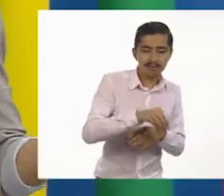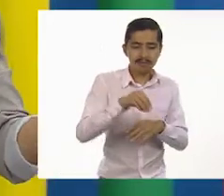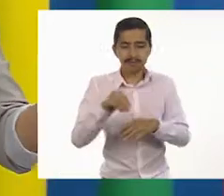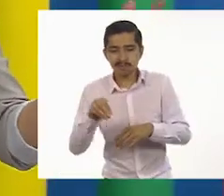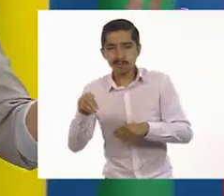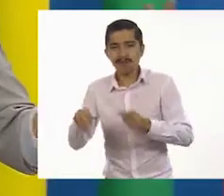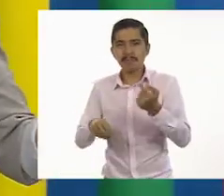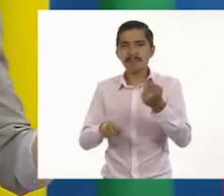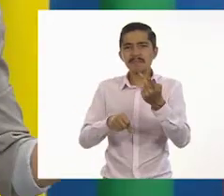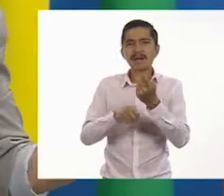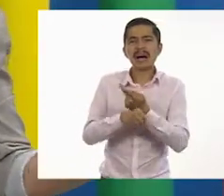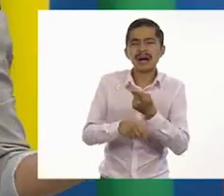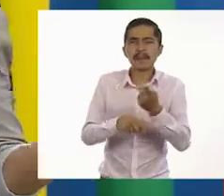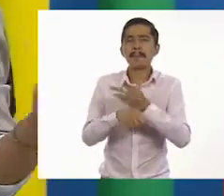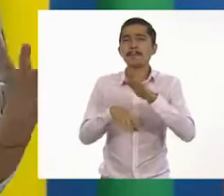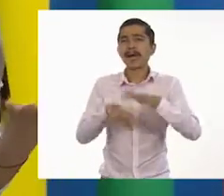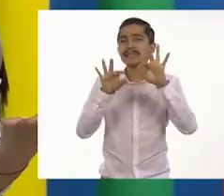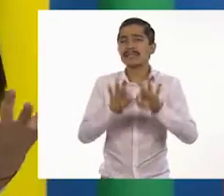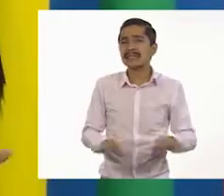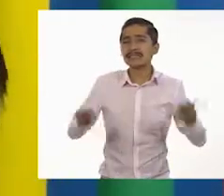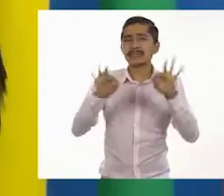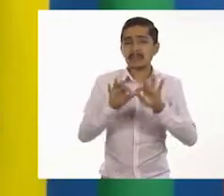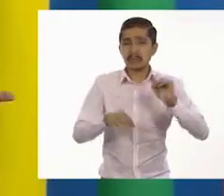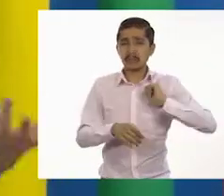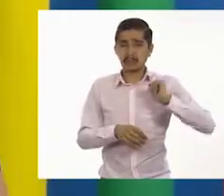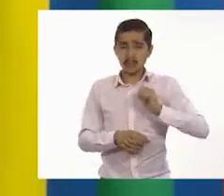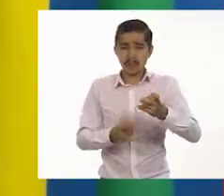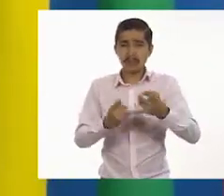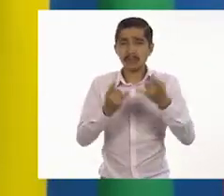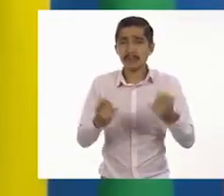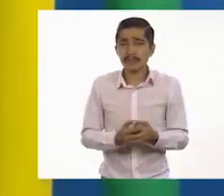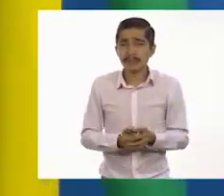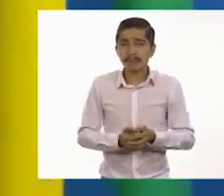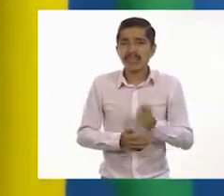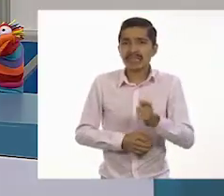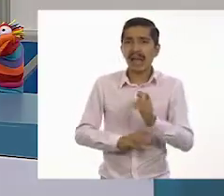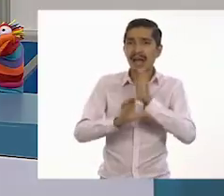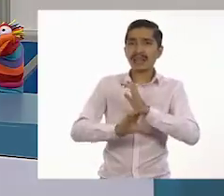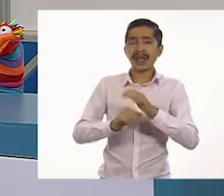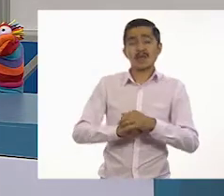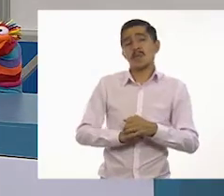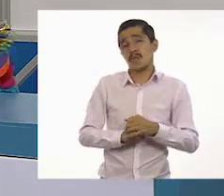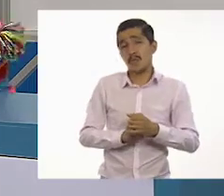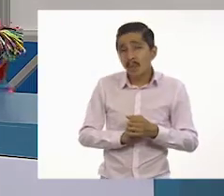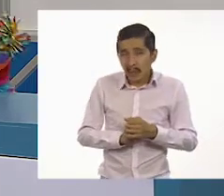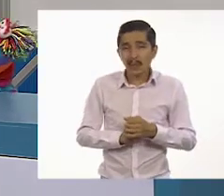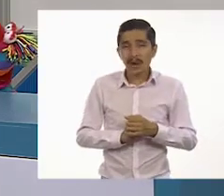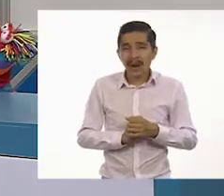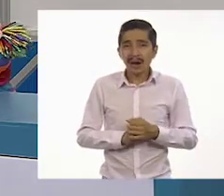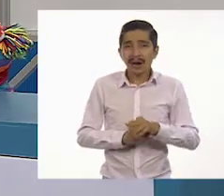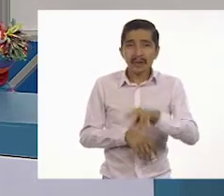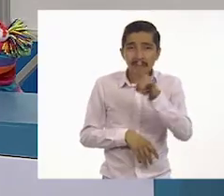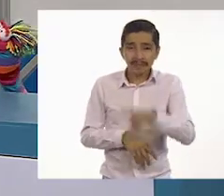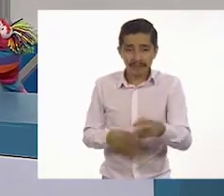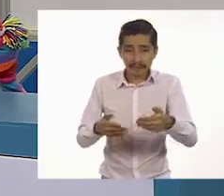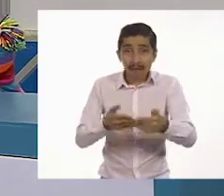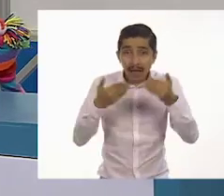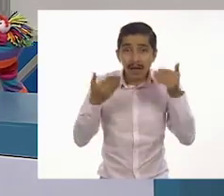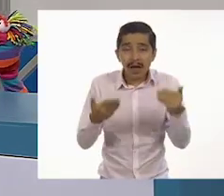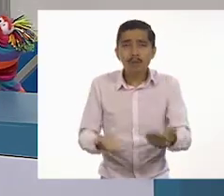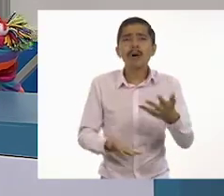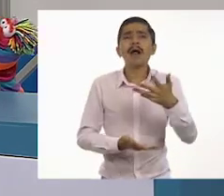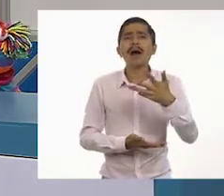los acontecimientos más importantes de la época. ¡Y cantabos, profe! Eso es. Y afortunadamente, en la actualidad